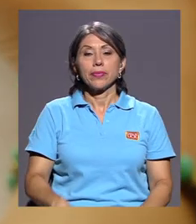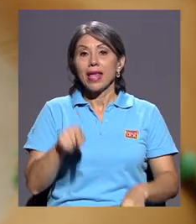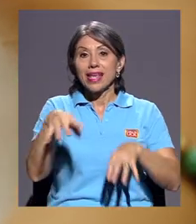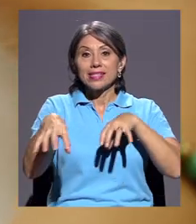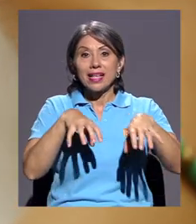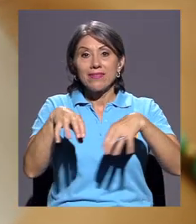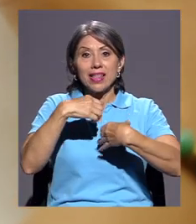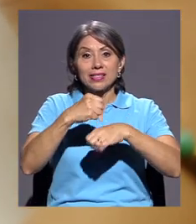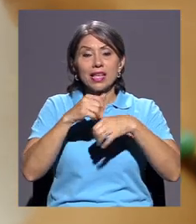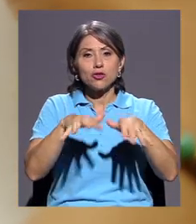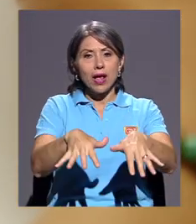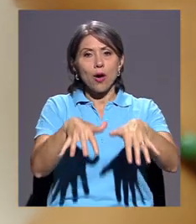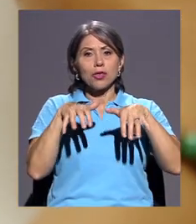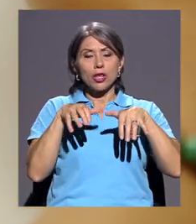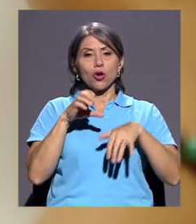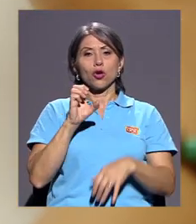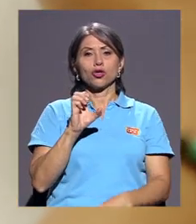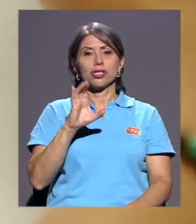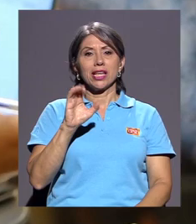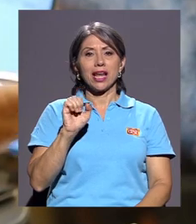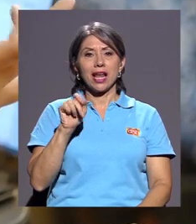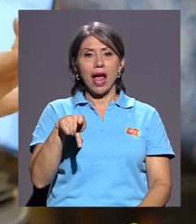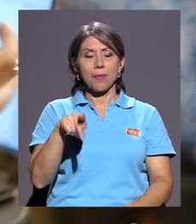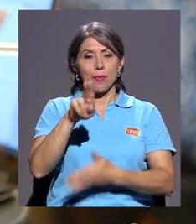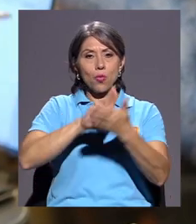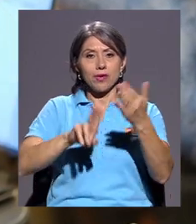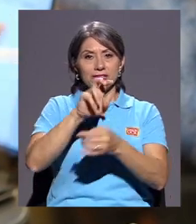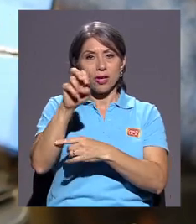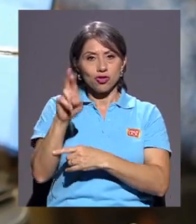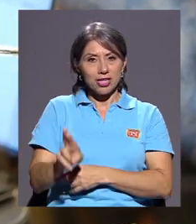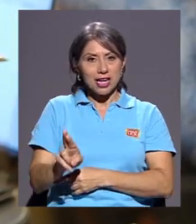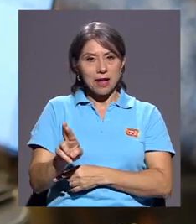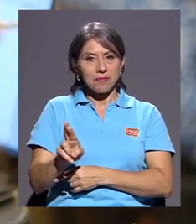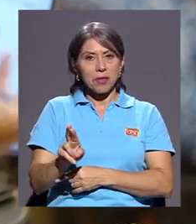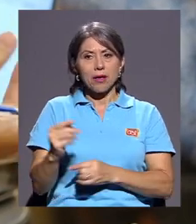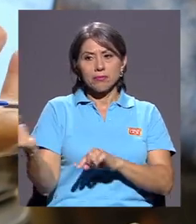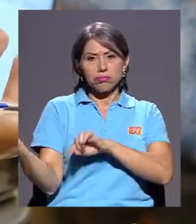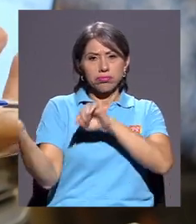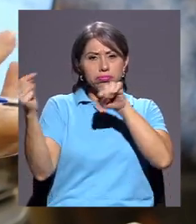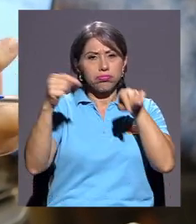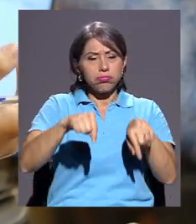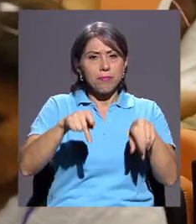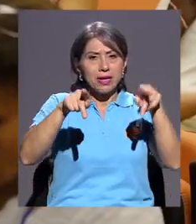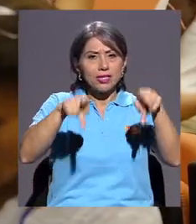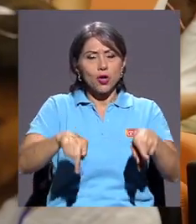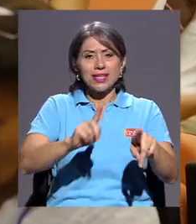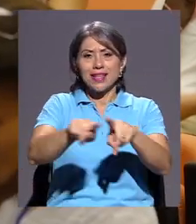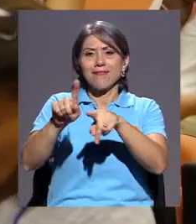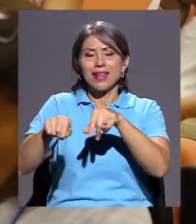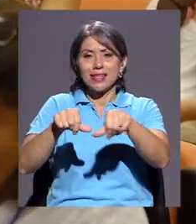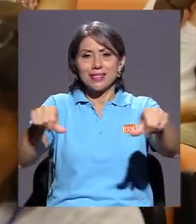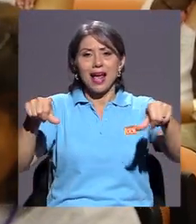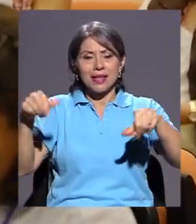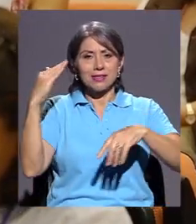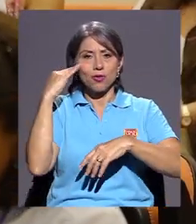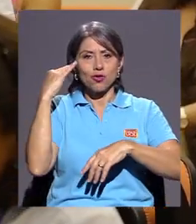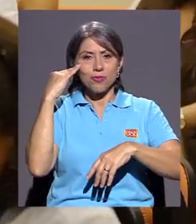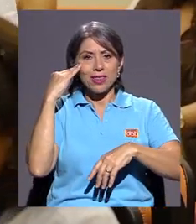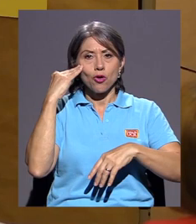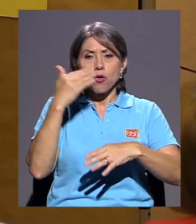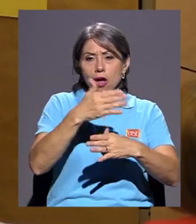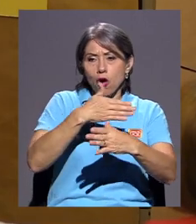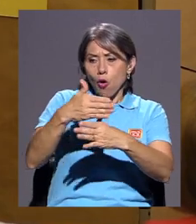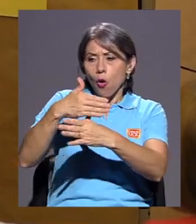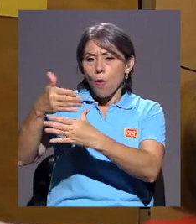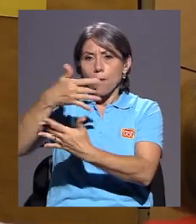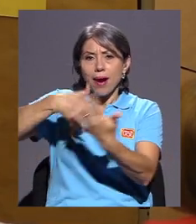La actividad se llevó a cabo en el auditorio del CICAP en la Universidad de Costa Rica y contó con la asistencia de personas de diferentes áreas del conocimiento